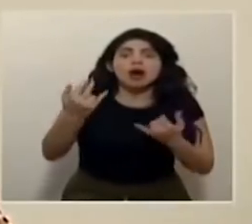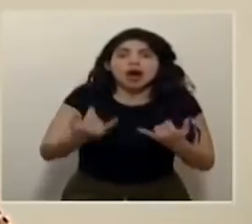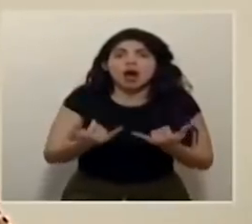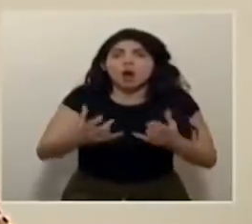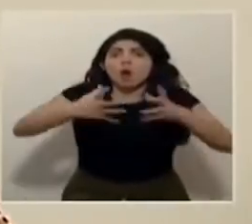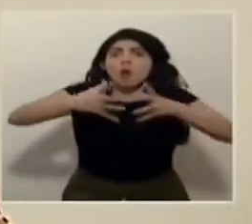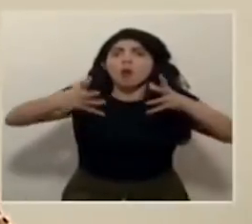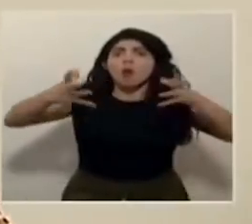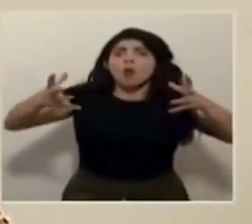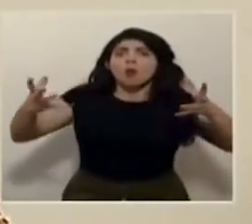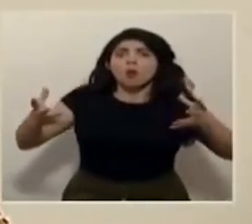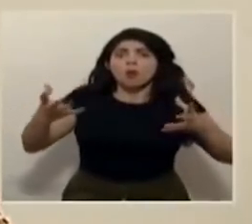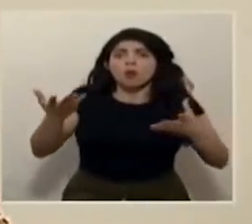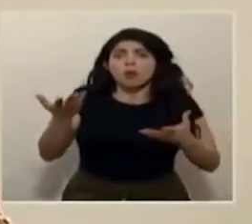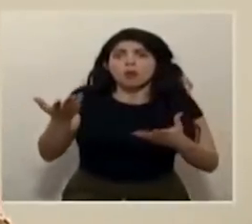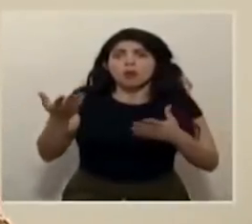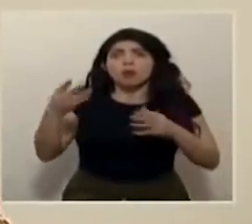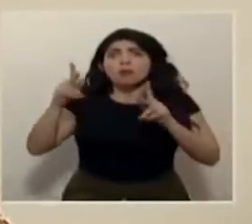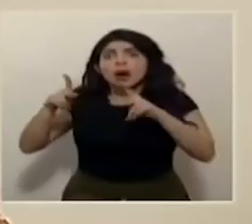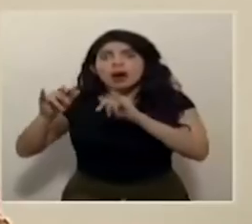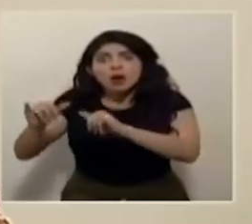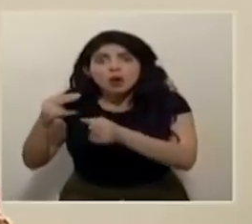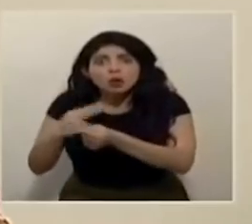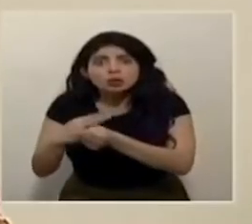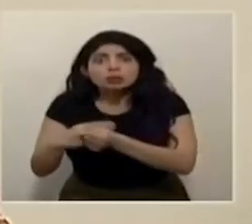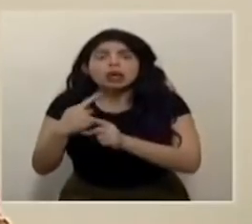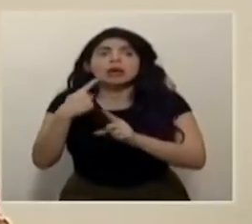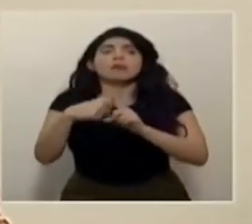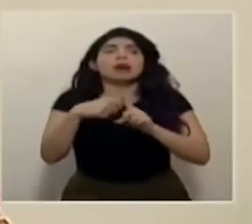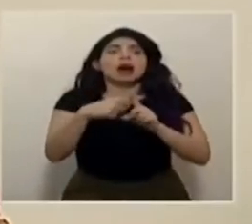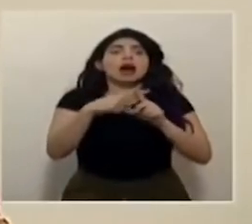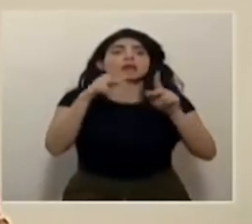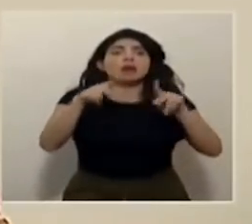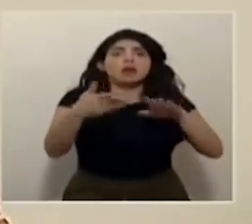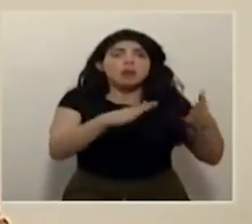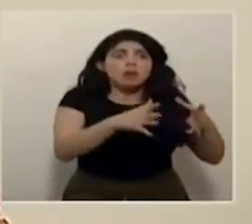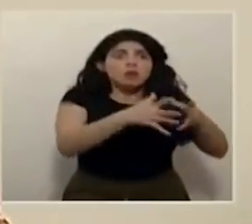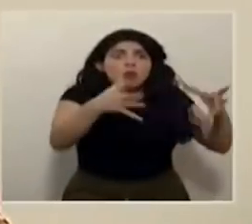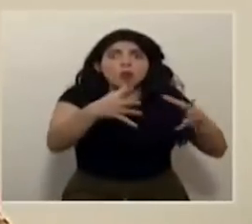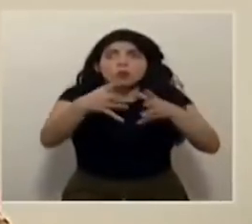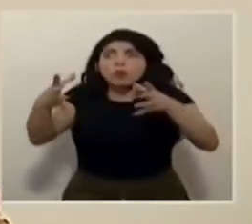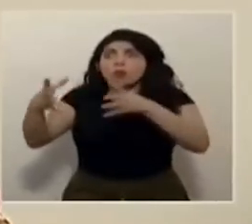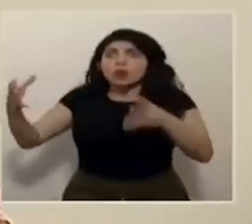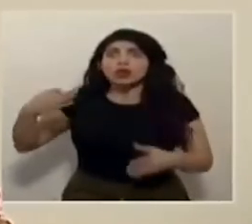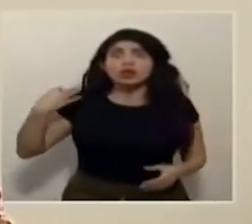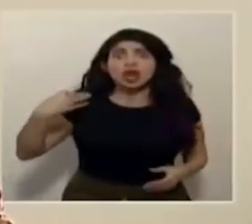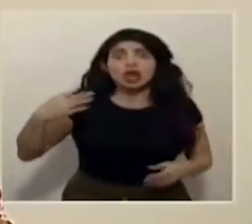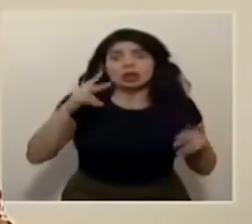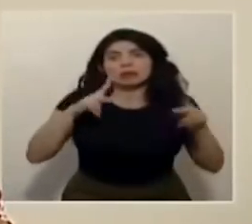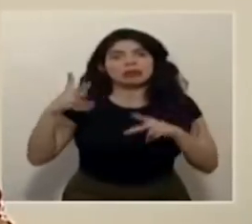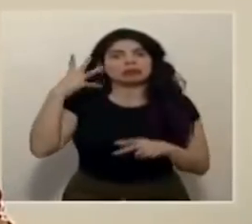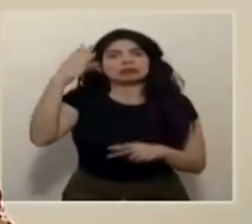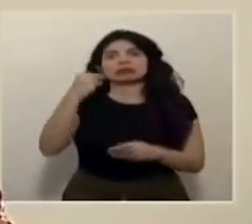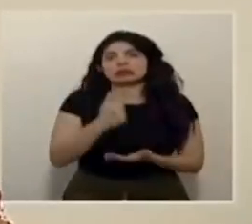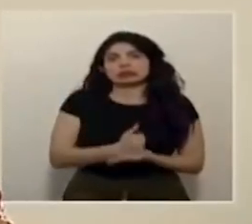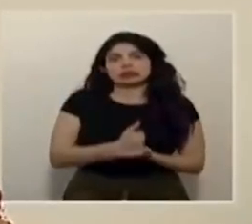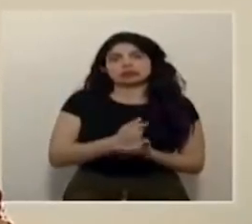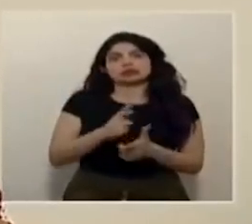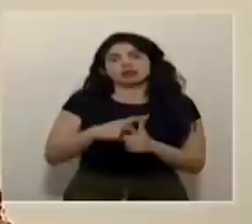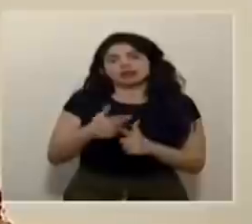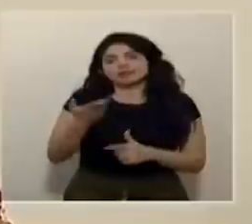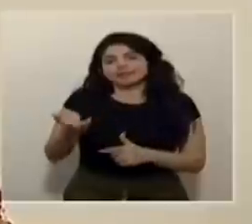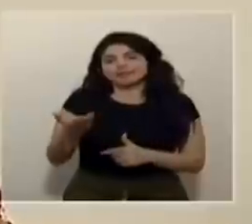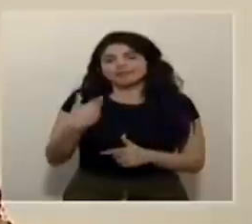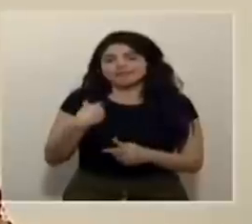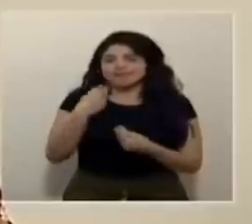empieza a aumentarse en cuanto a internamientos y en cuanto a personas que están falleciendo todos los días. Así que yo quería también hacer esa